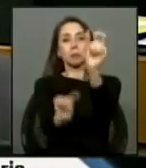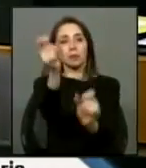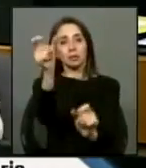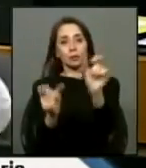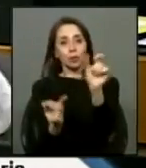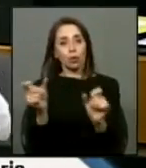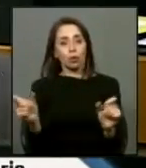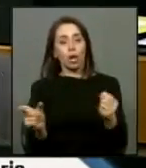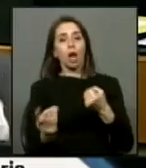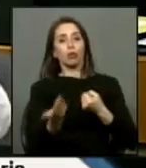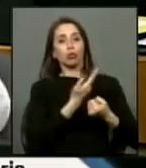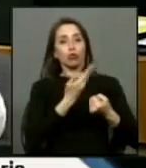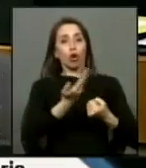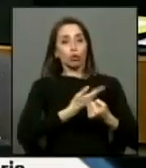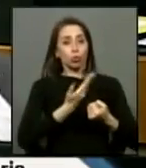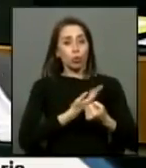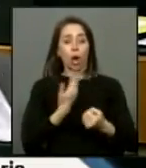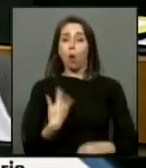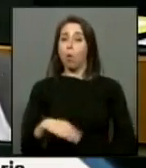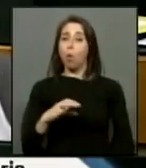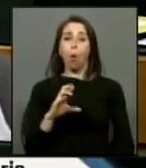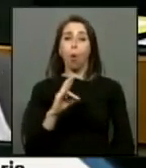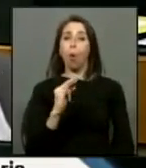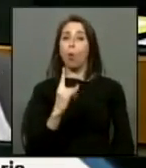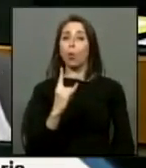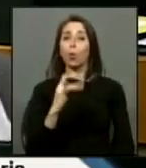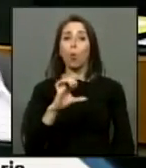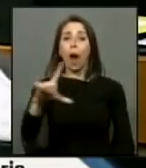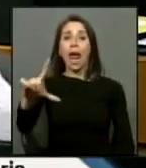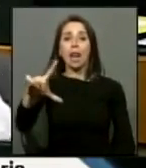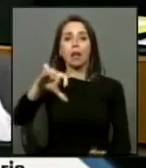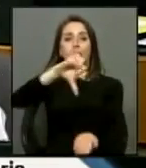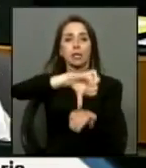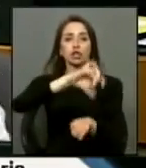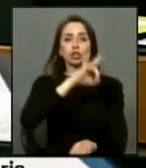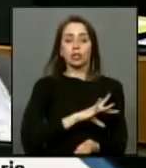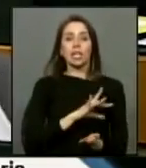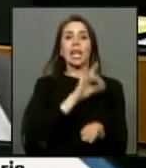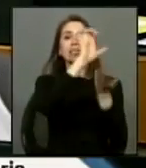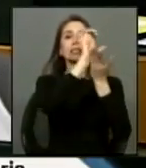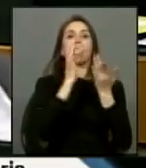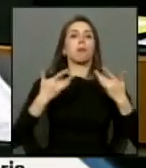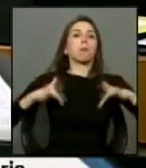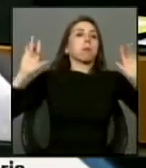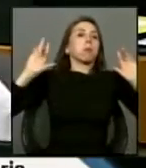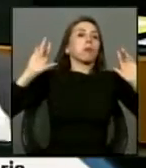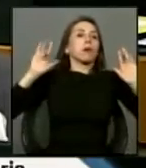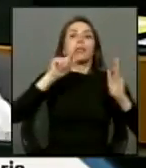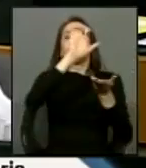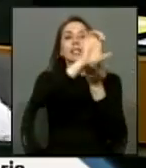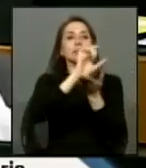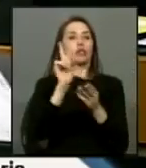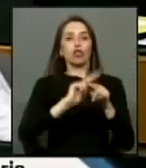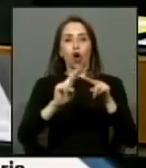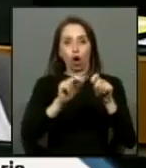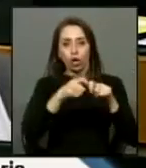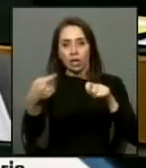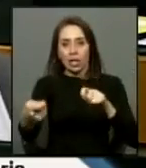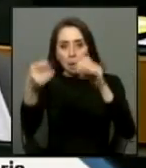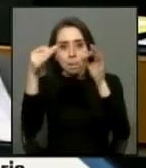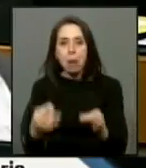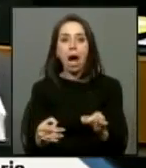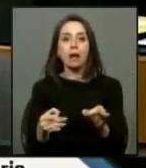que fueron torturadas de la manera más cruel en nuestro país y que el Estado se ha hecho en leso el Estado lo repara como corresponde